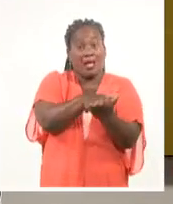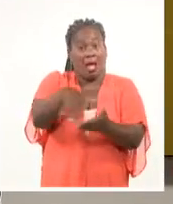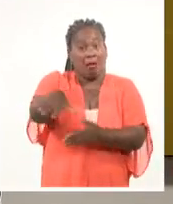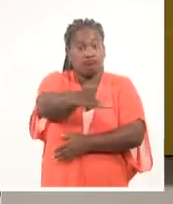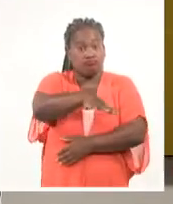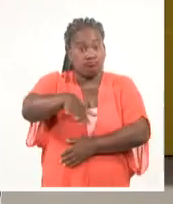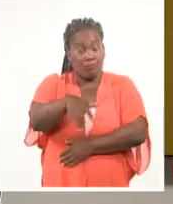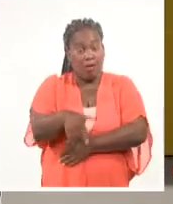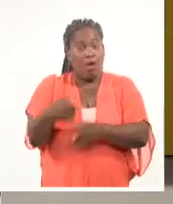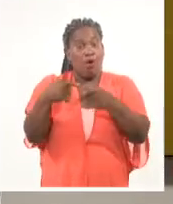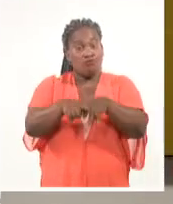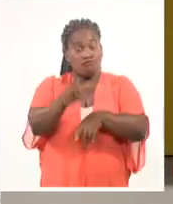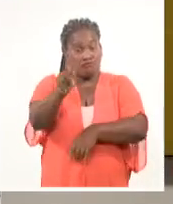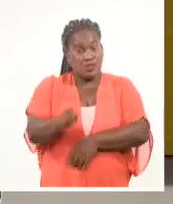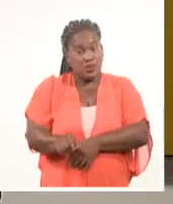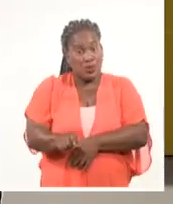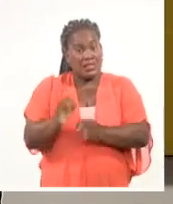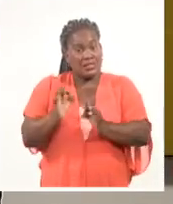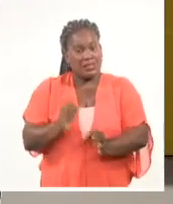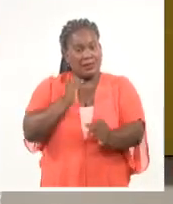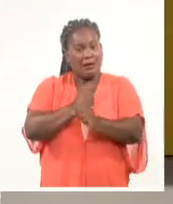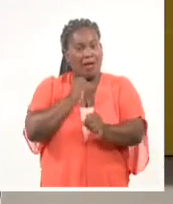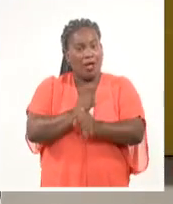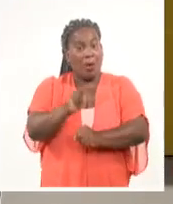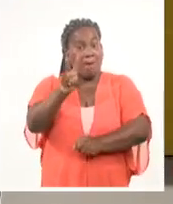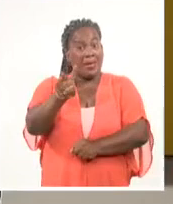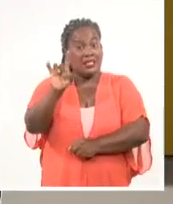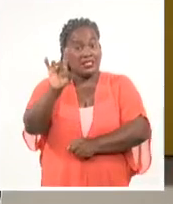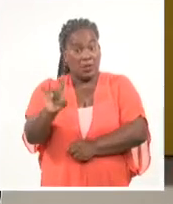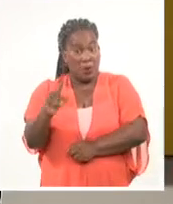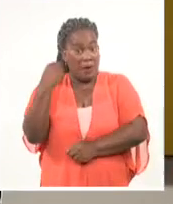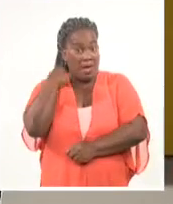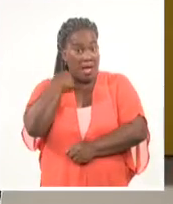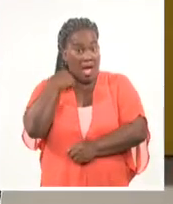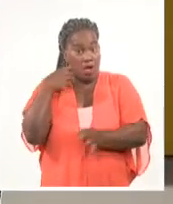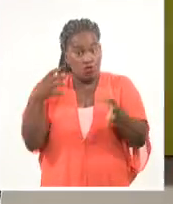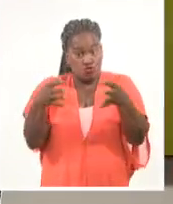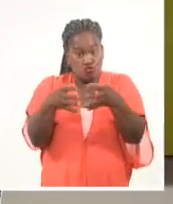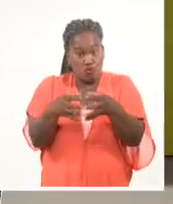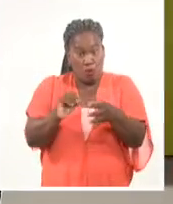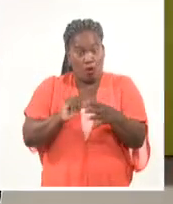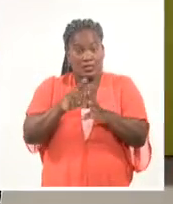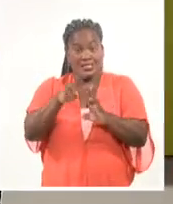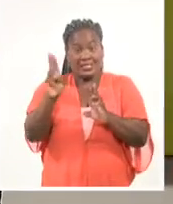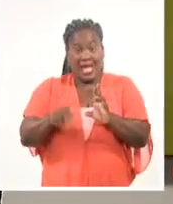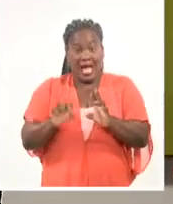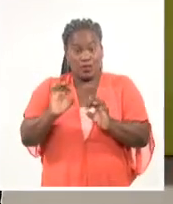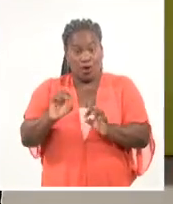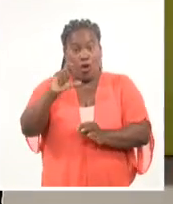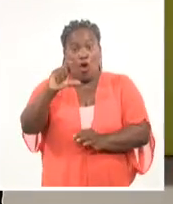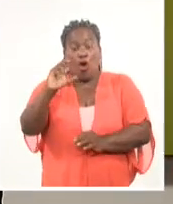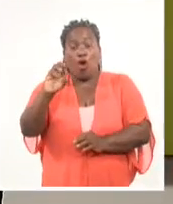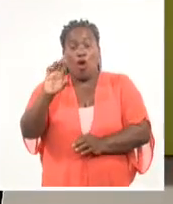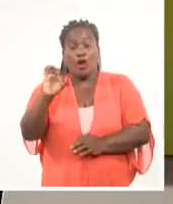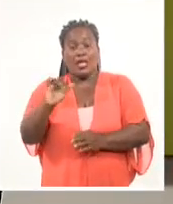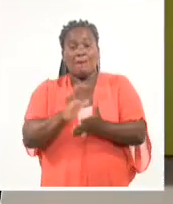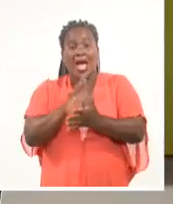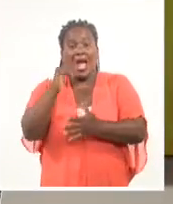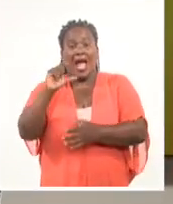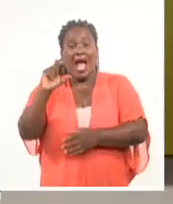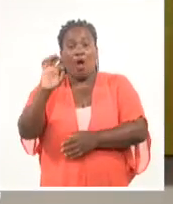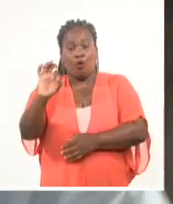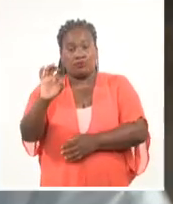personas que lo acompañaron durante los 29 años de creado Corimacao, que se celebraron el pasado 13 de agosto. Veamos.